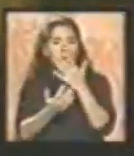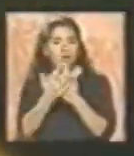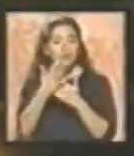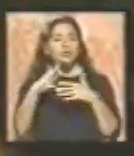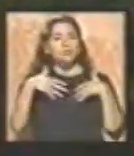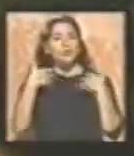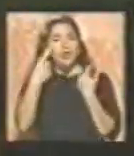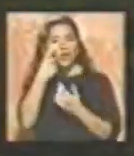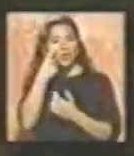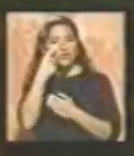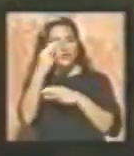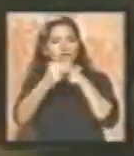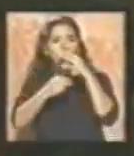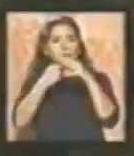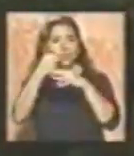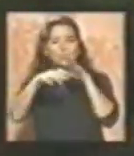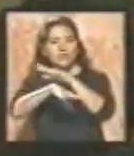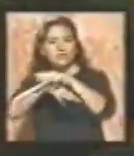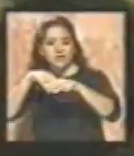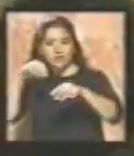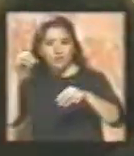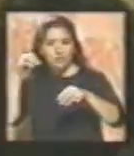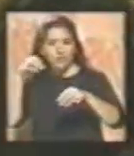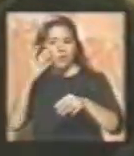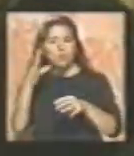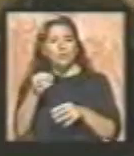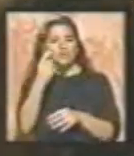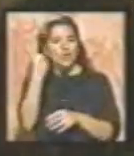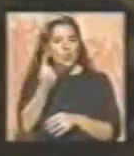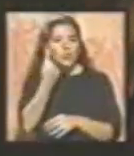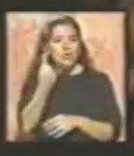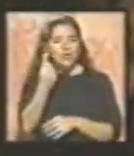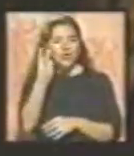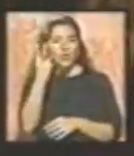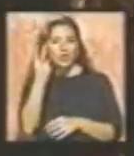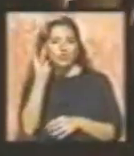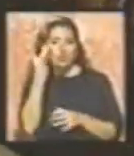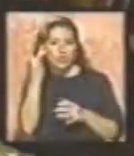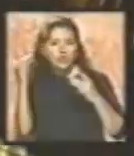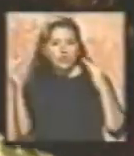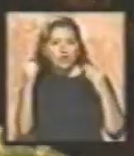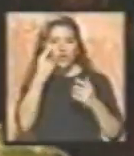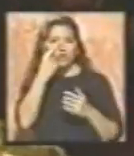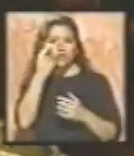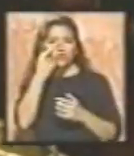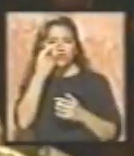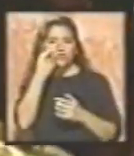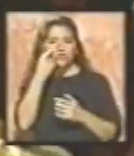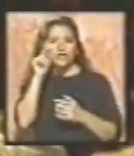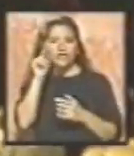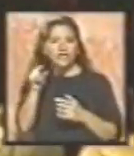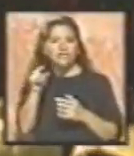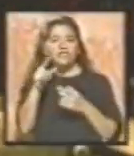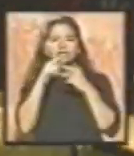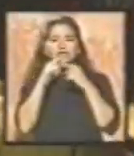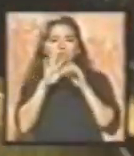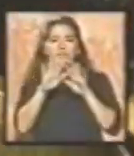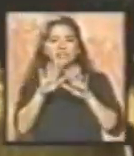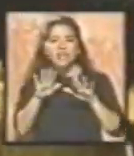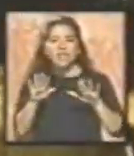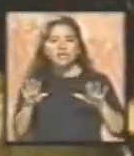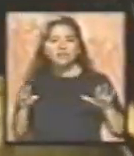podrá conocer el mundo exterior, pues el único sonido que desde algún tiempo conoce, es el del silencio.